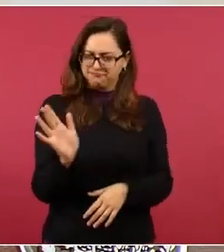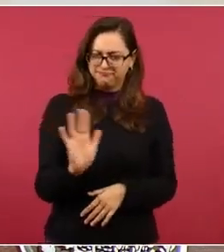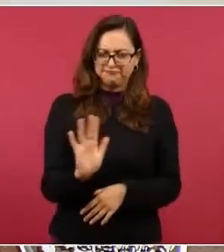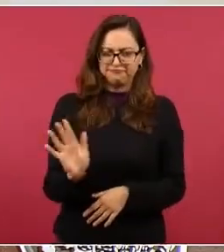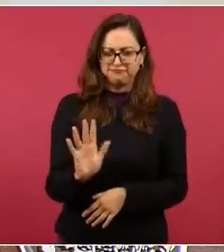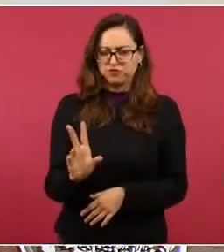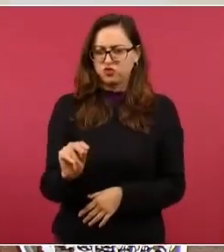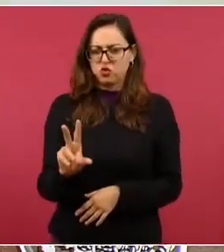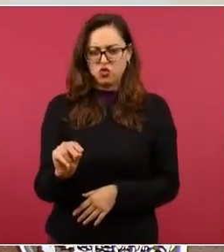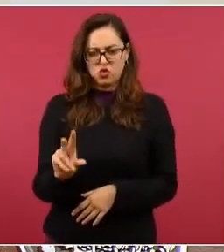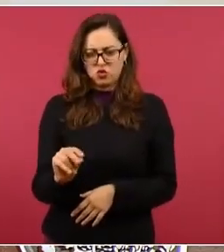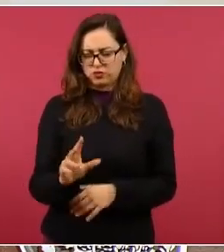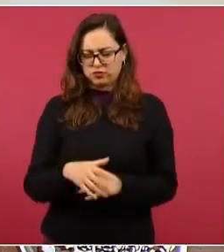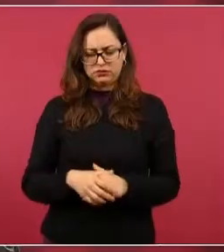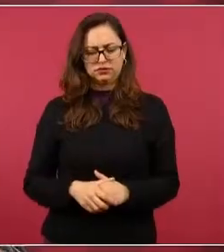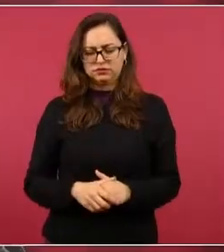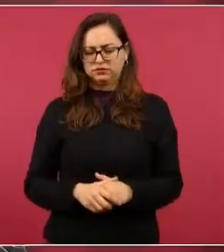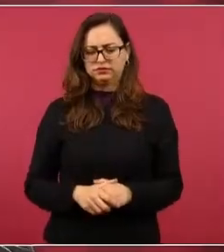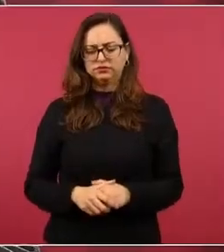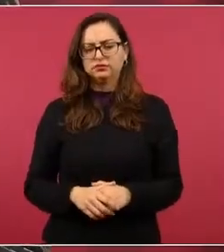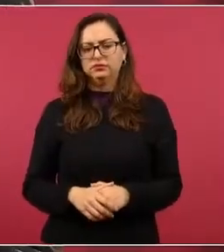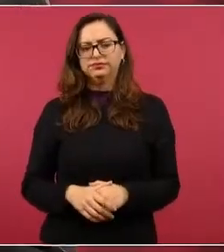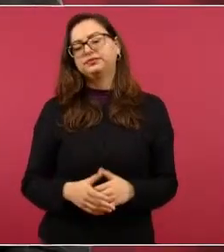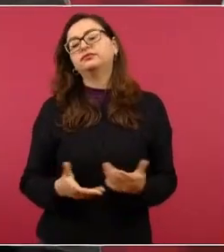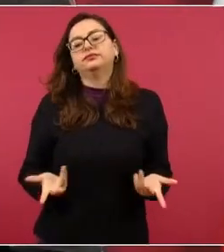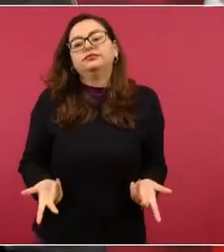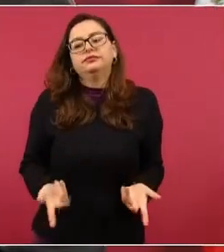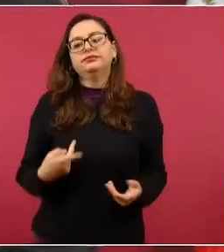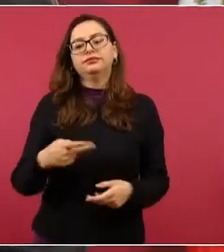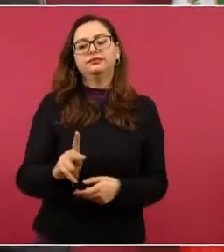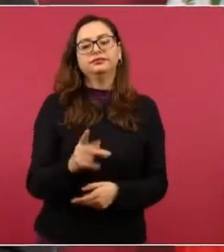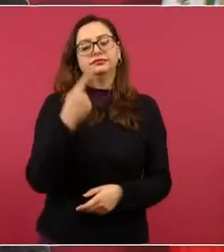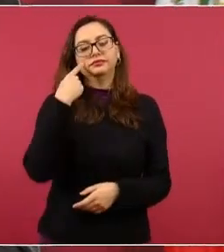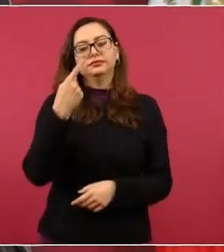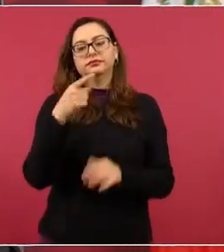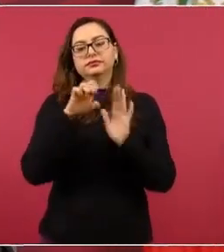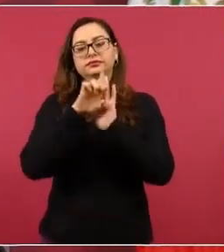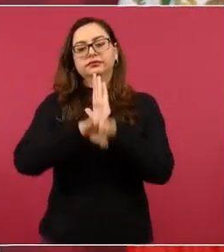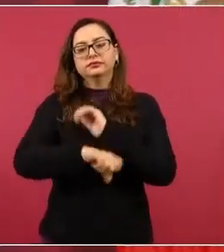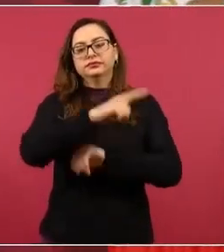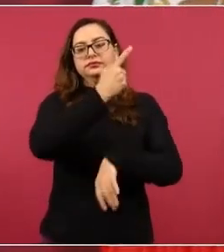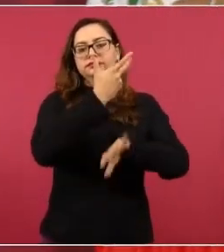En el caso de Estados Unidos ya hay 40 millones de mexicanos